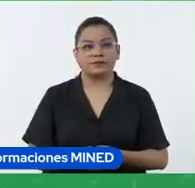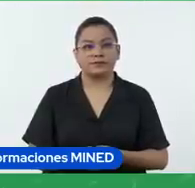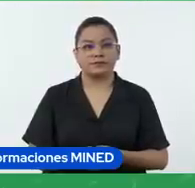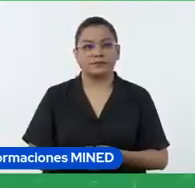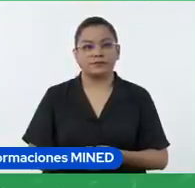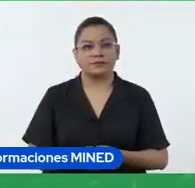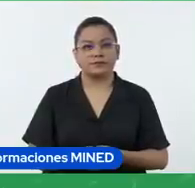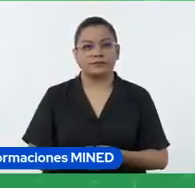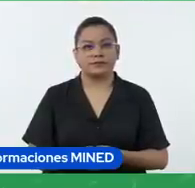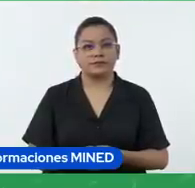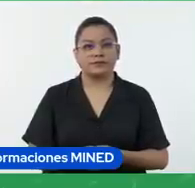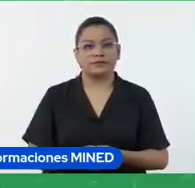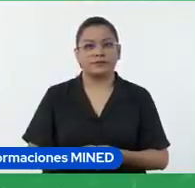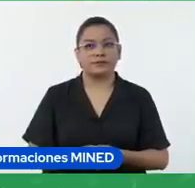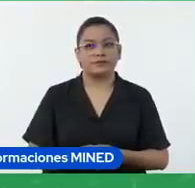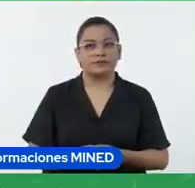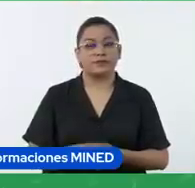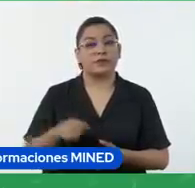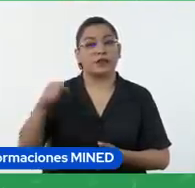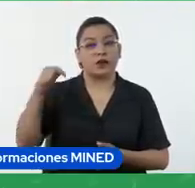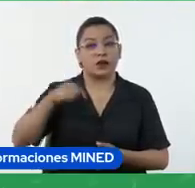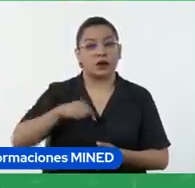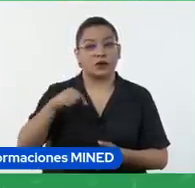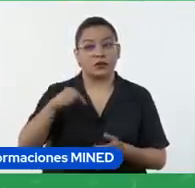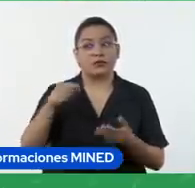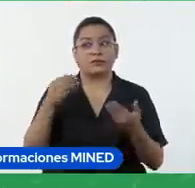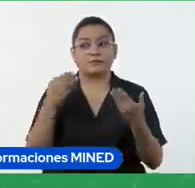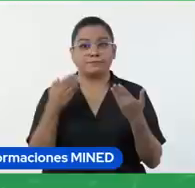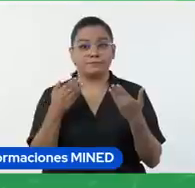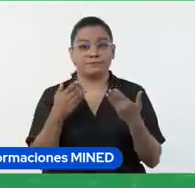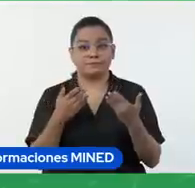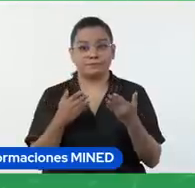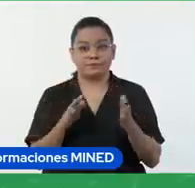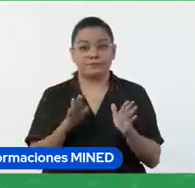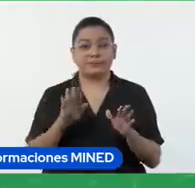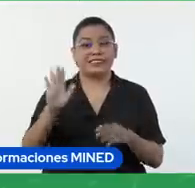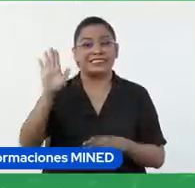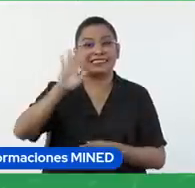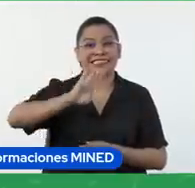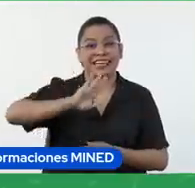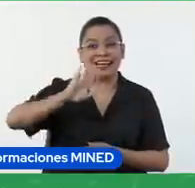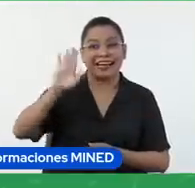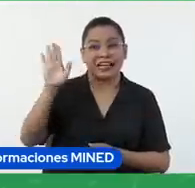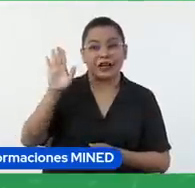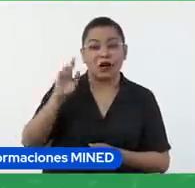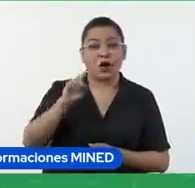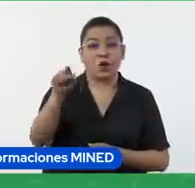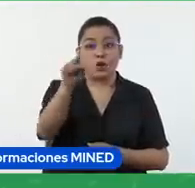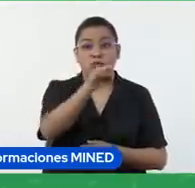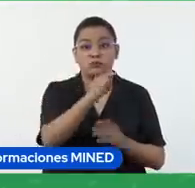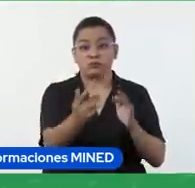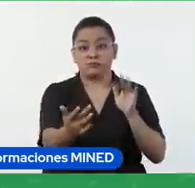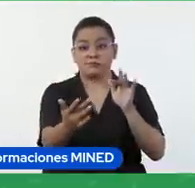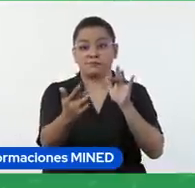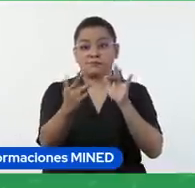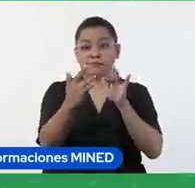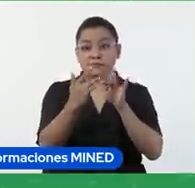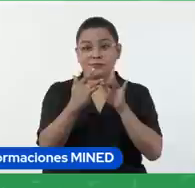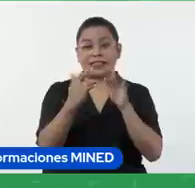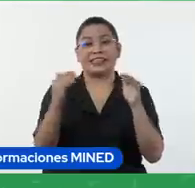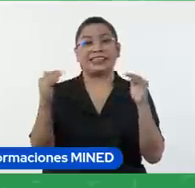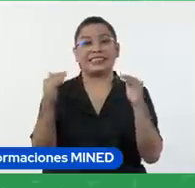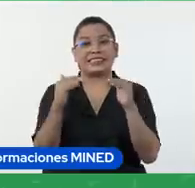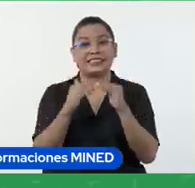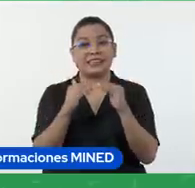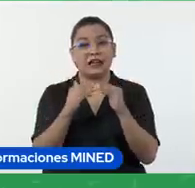Ahora sí, nuevamente, un gran saludo a quienes están presentes y también a